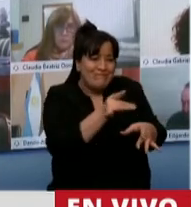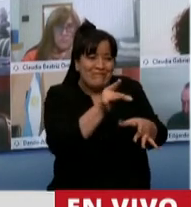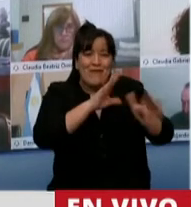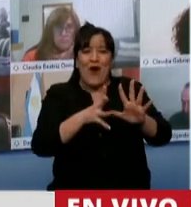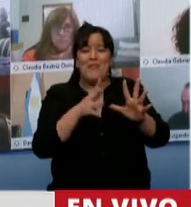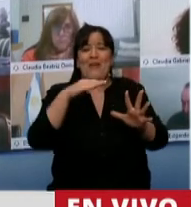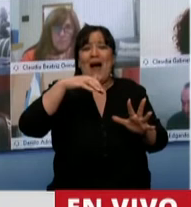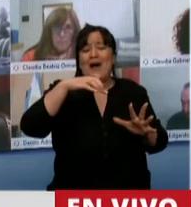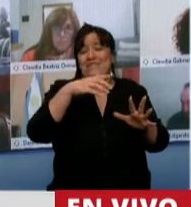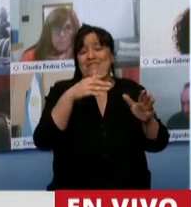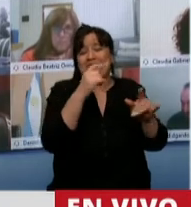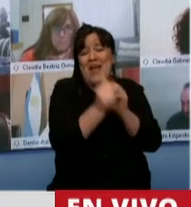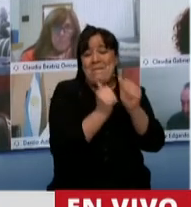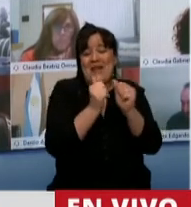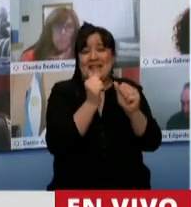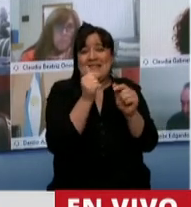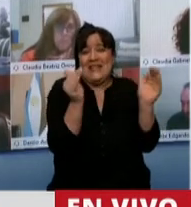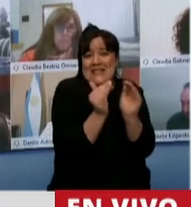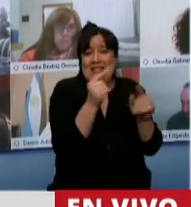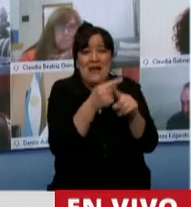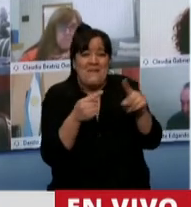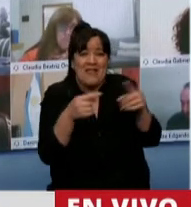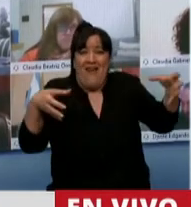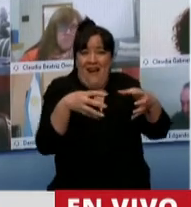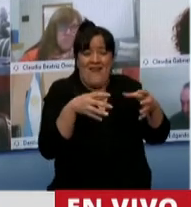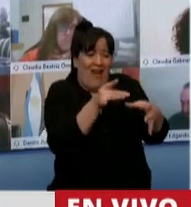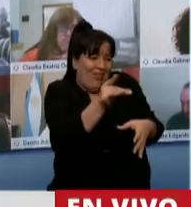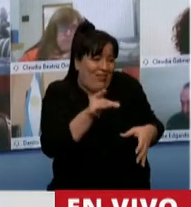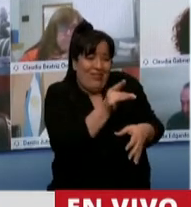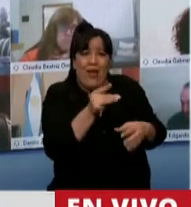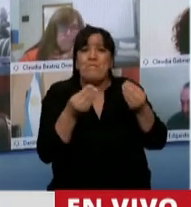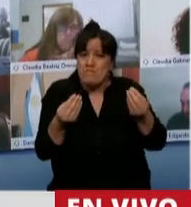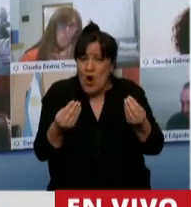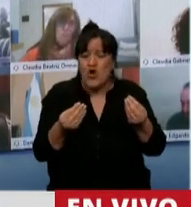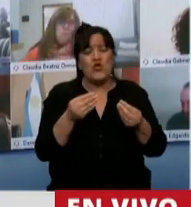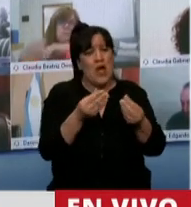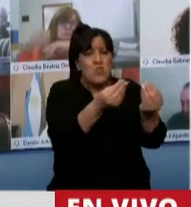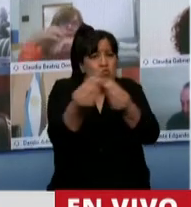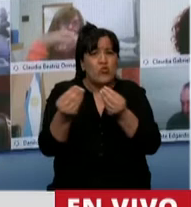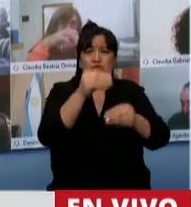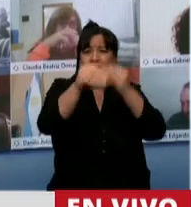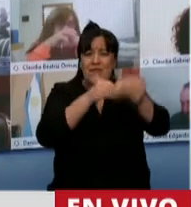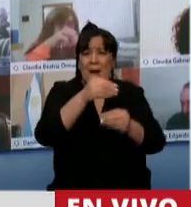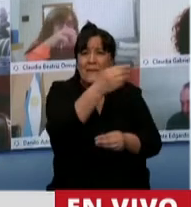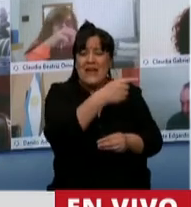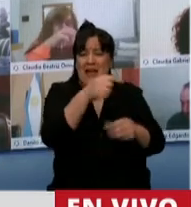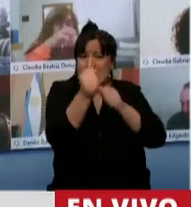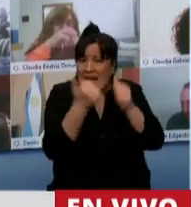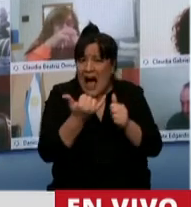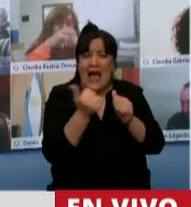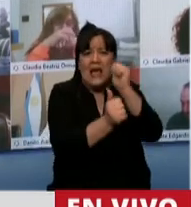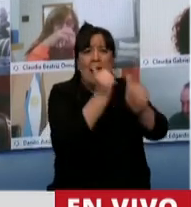pyme familiar, porque me consta que en esta crisis muchas de las familias que tienen una pyme turística han preferido